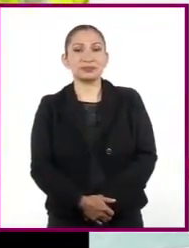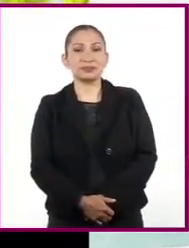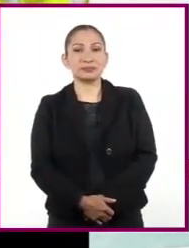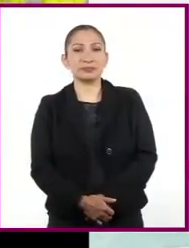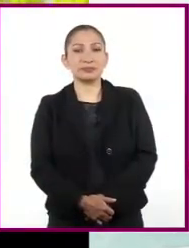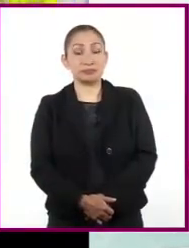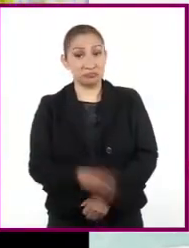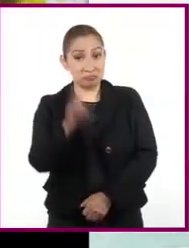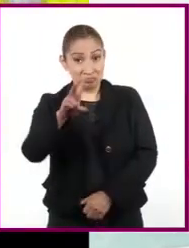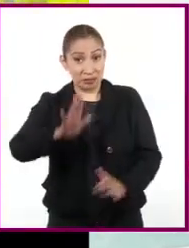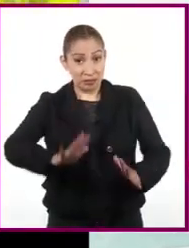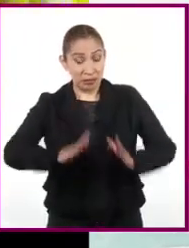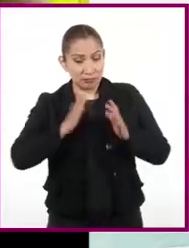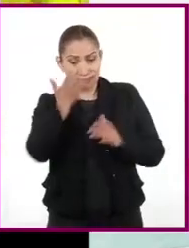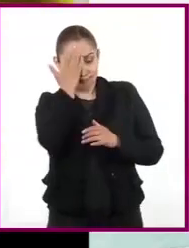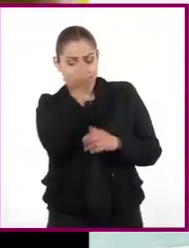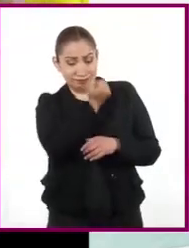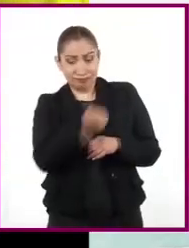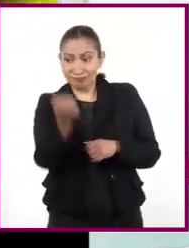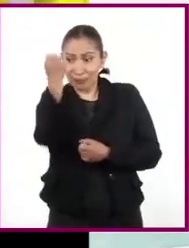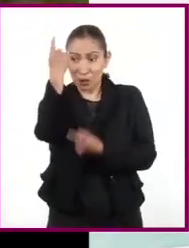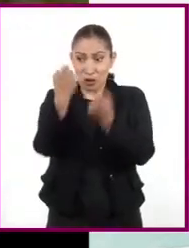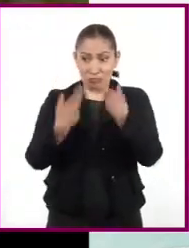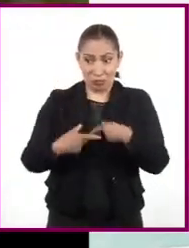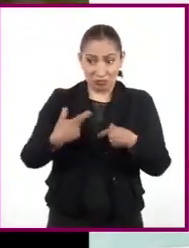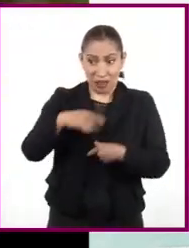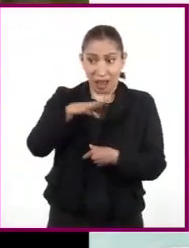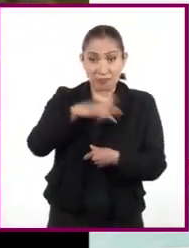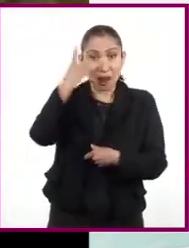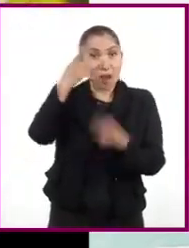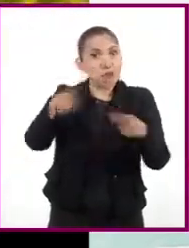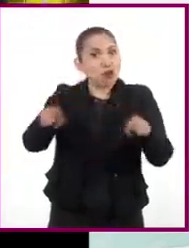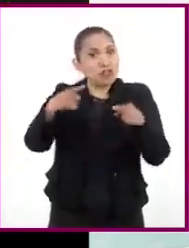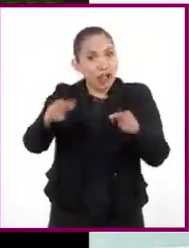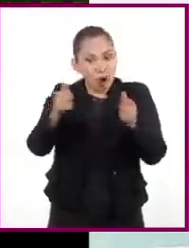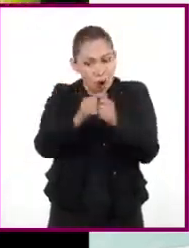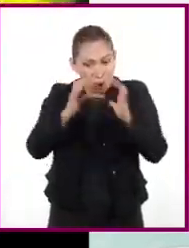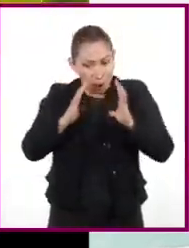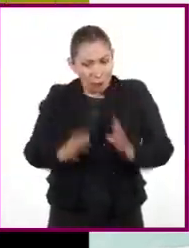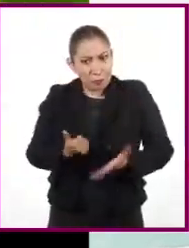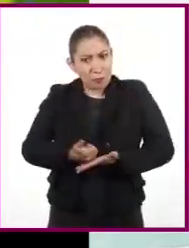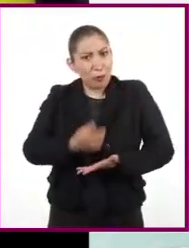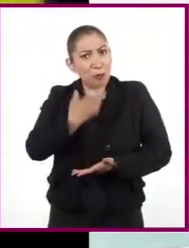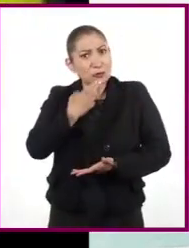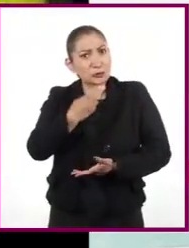Resulta sorprendente la habilidad que tienen algunas personas para generar música con él.